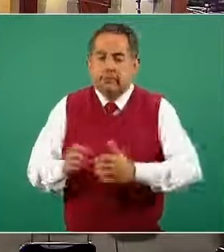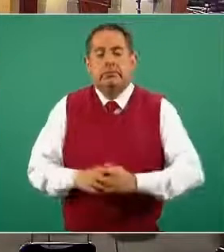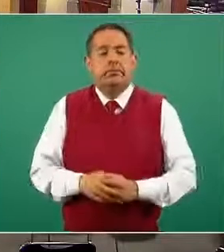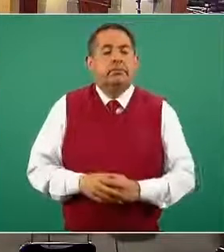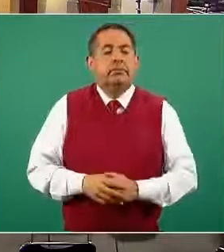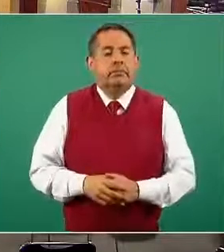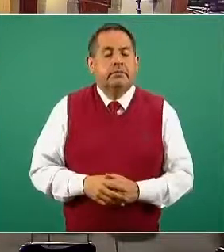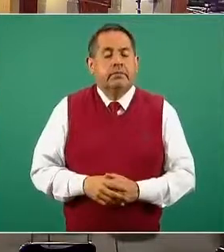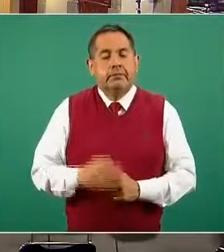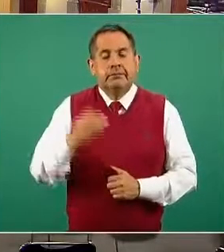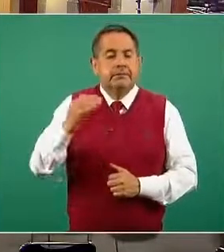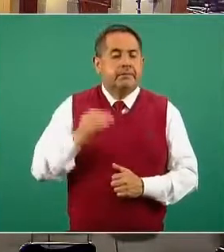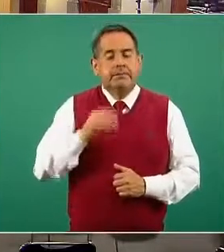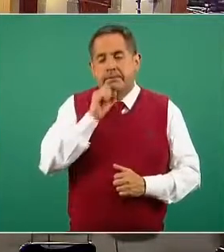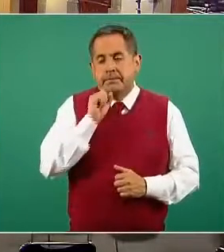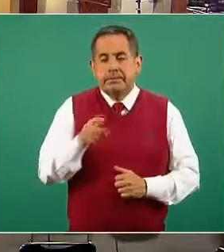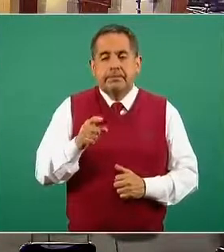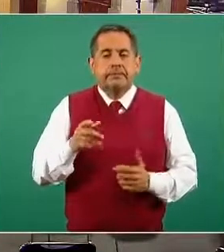así